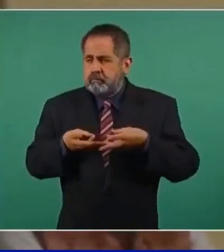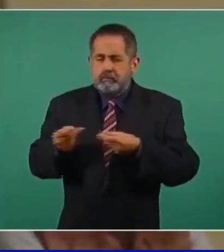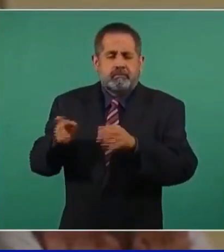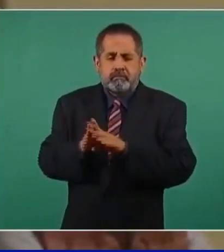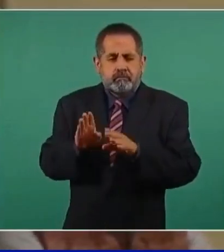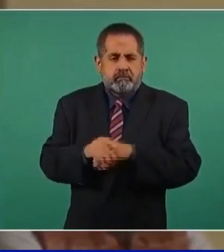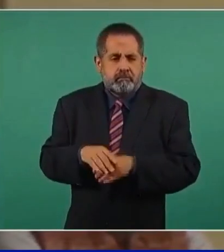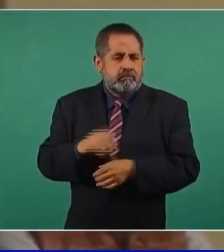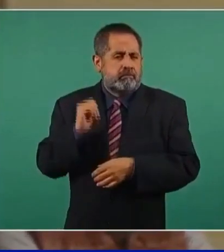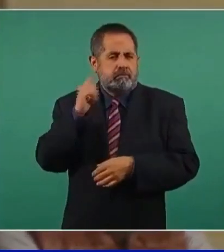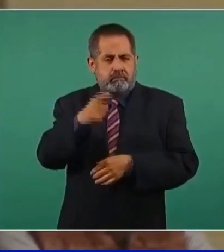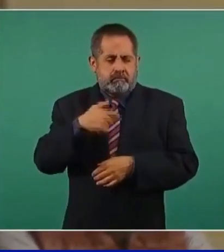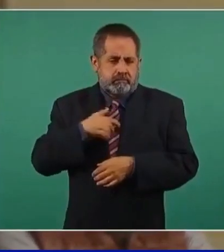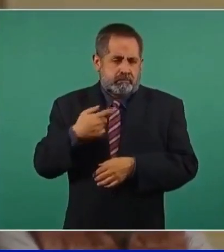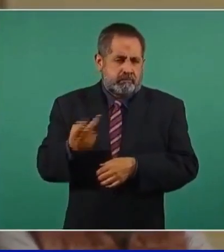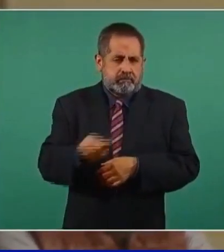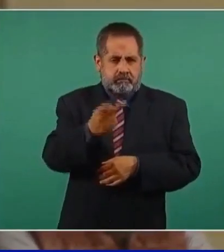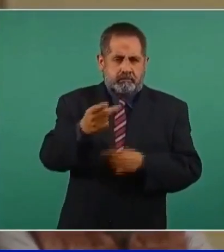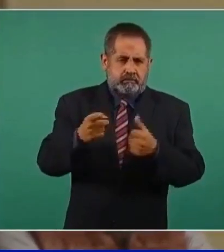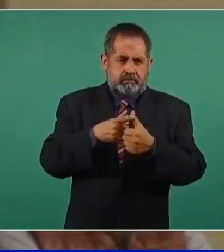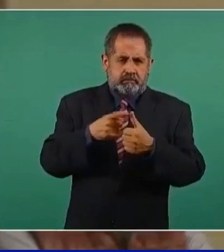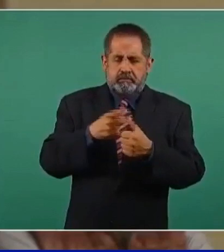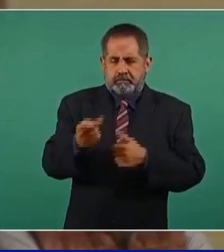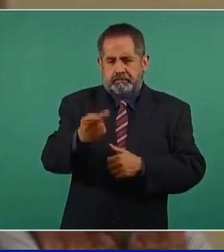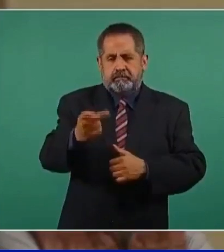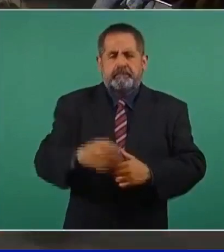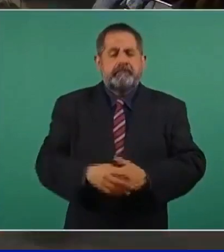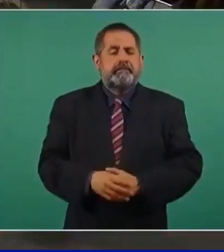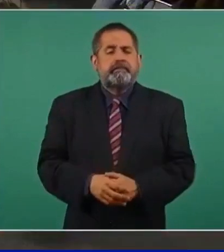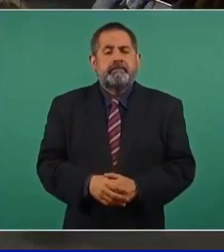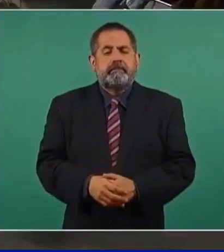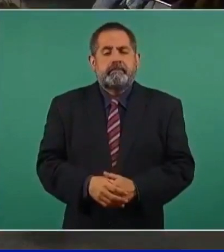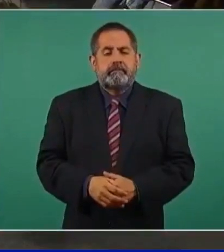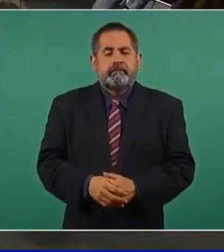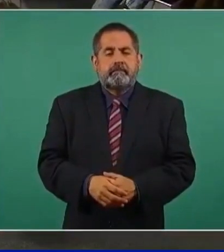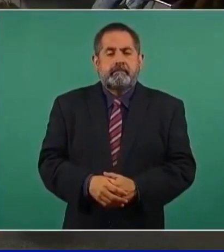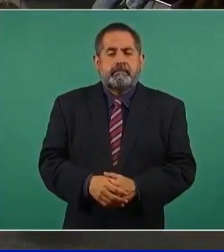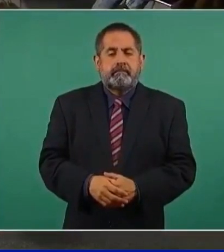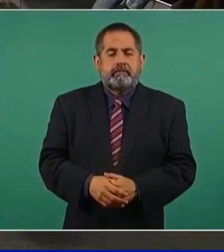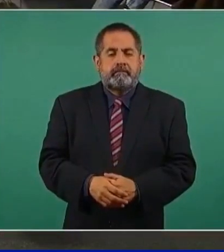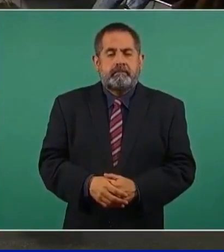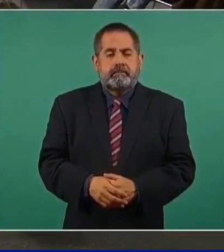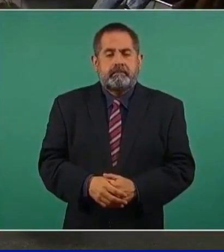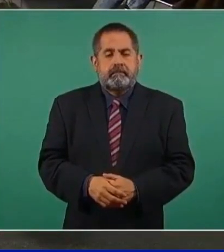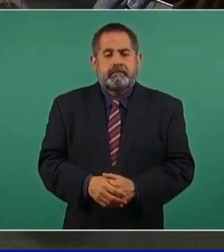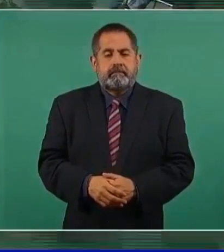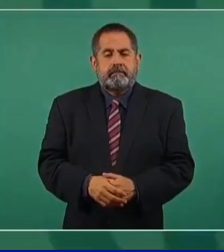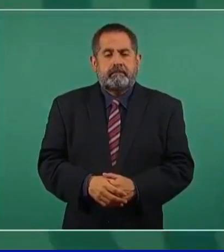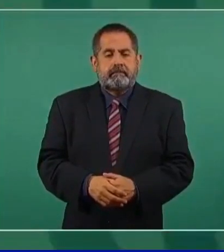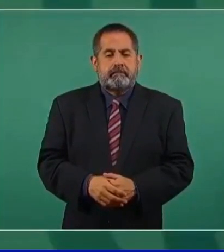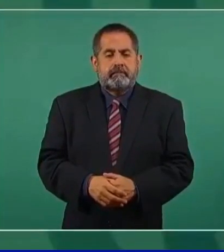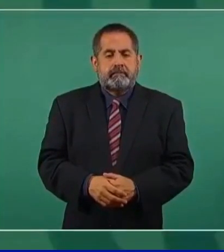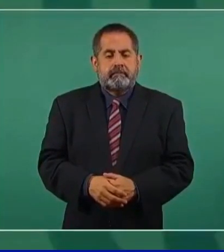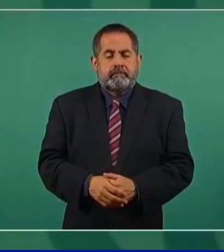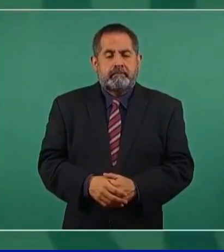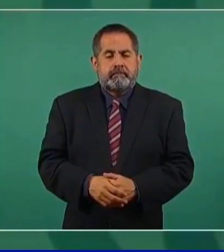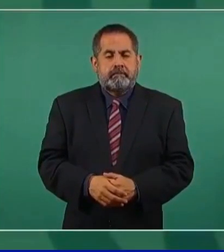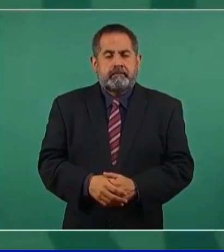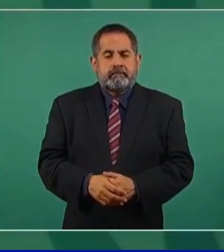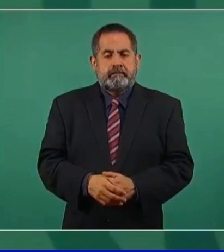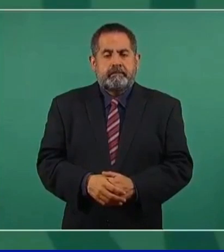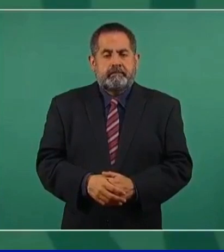Entonces, esa sería mi primera pregunta, señor presidente. Bueno, como